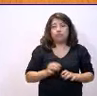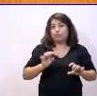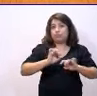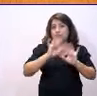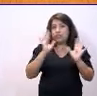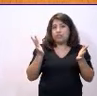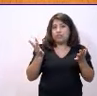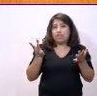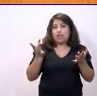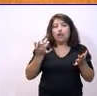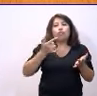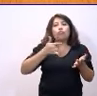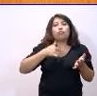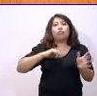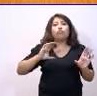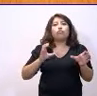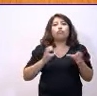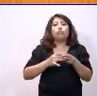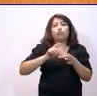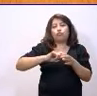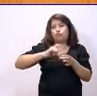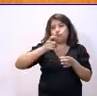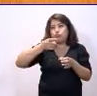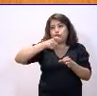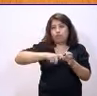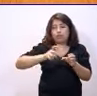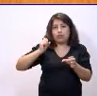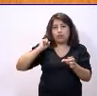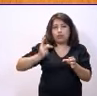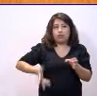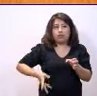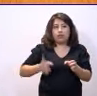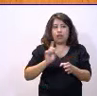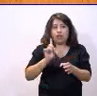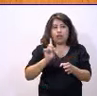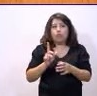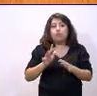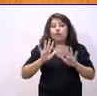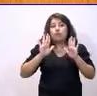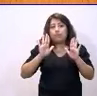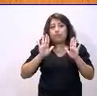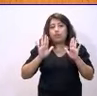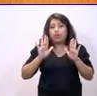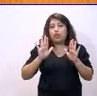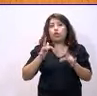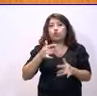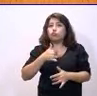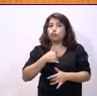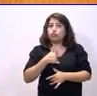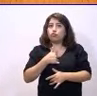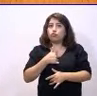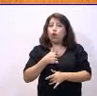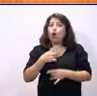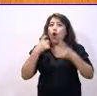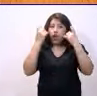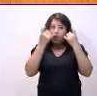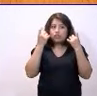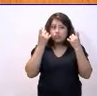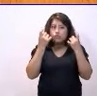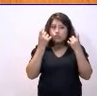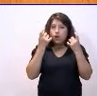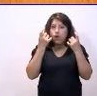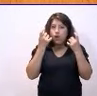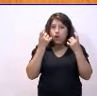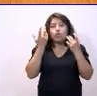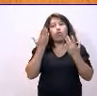no formo parte, no soy rica, no soy rica, no soy rica, pero desde luego puedo hacer frente con esfuerzo, como usted bien decía,